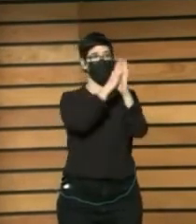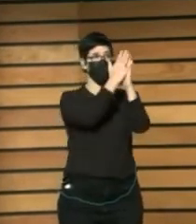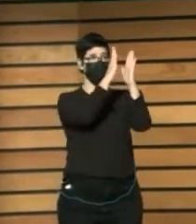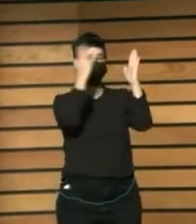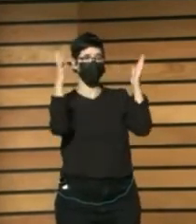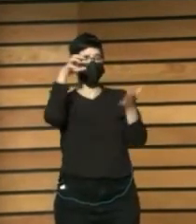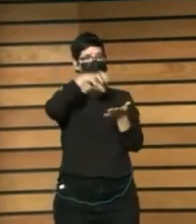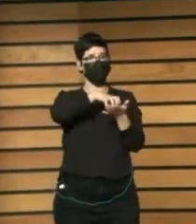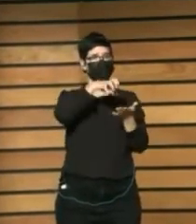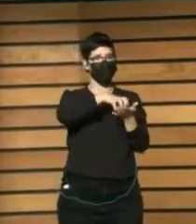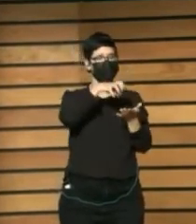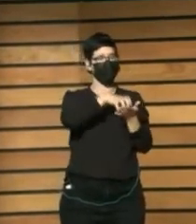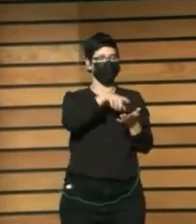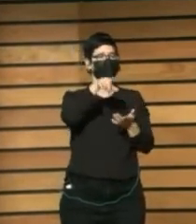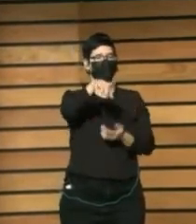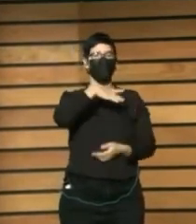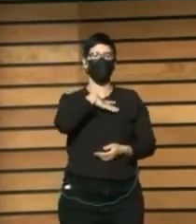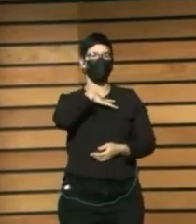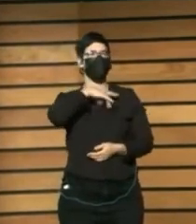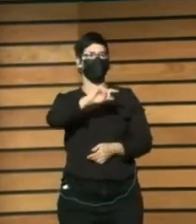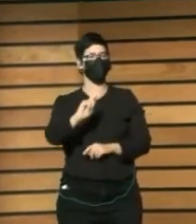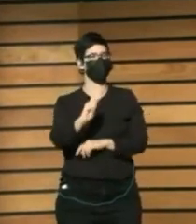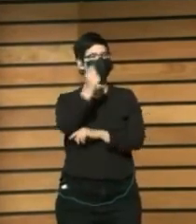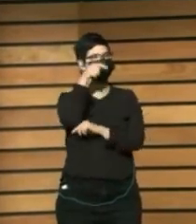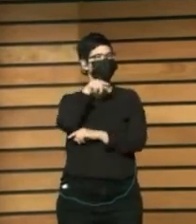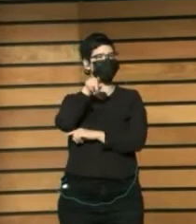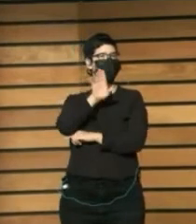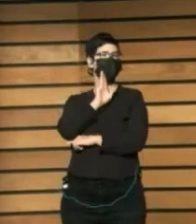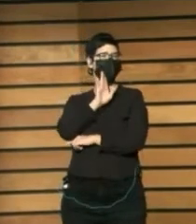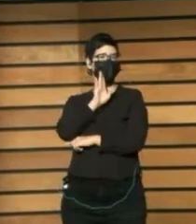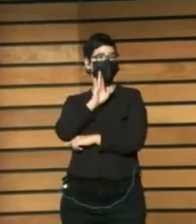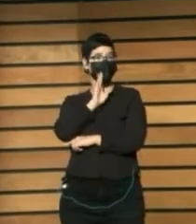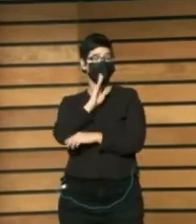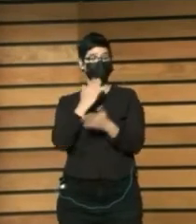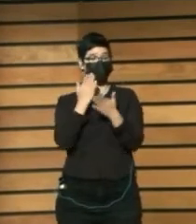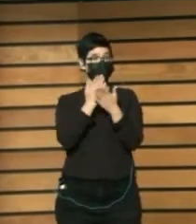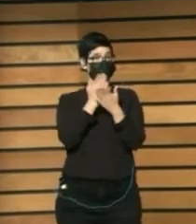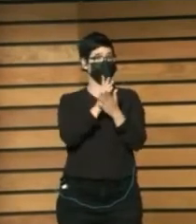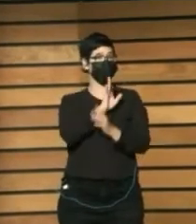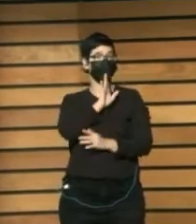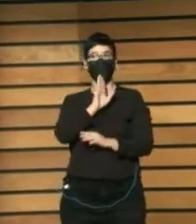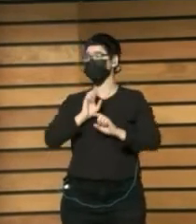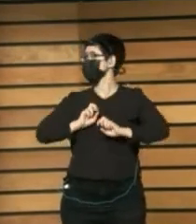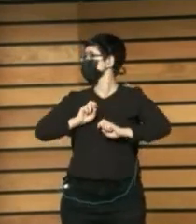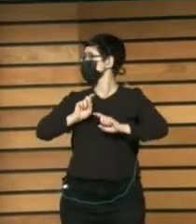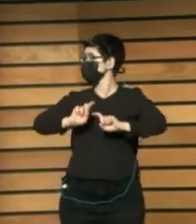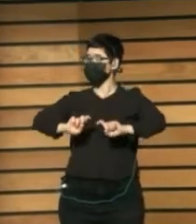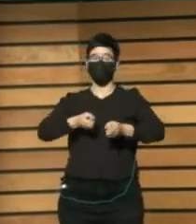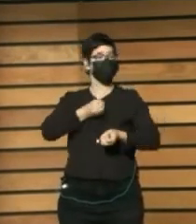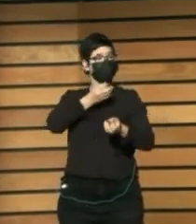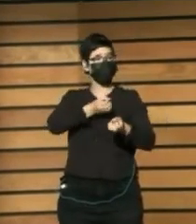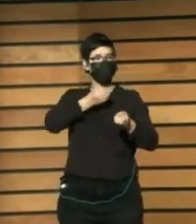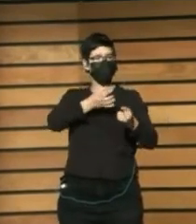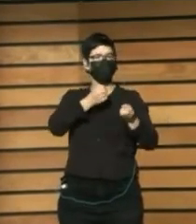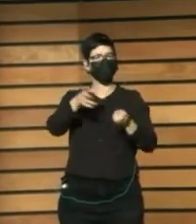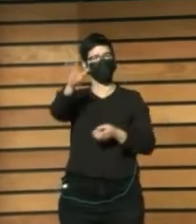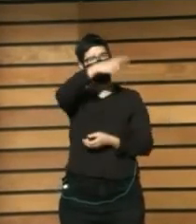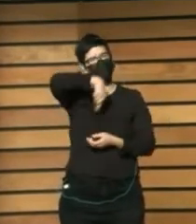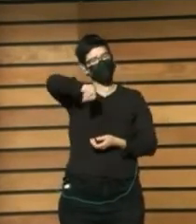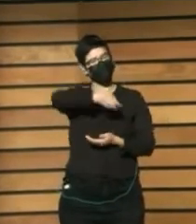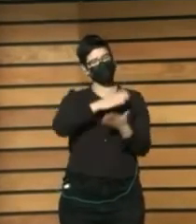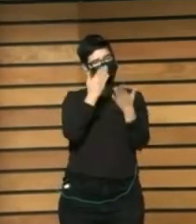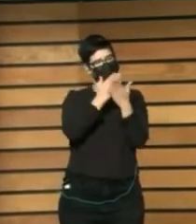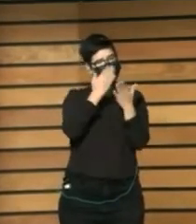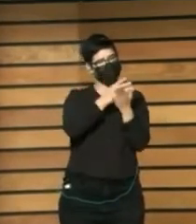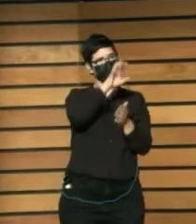El que les acabo De comentar Y en este estudio Del que les hablo Estudiamos Seis países Como les decía